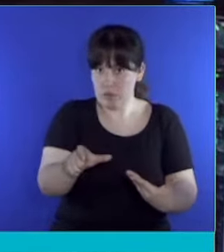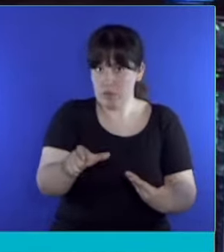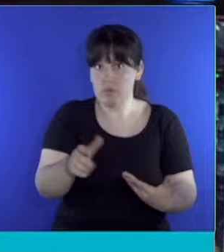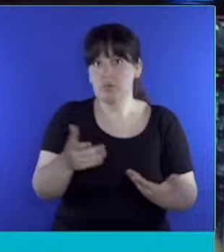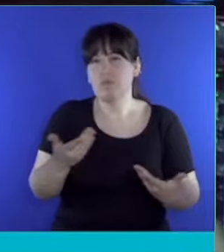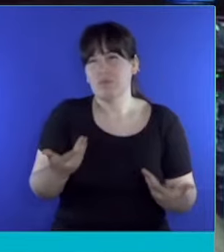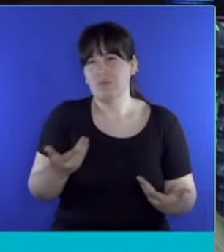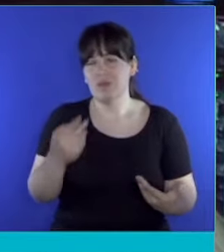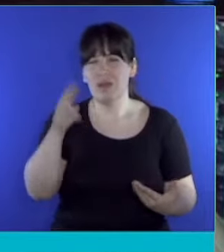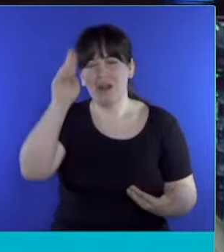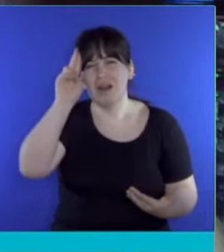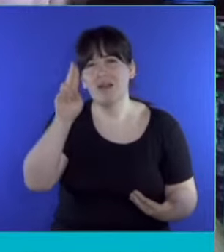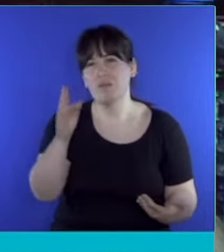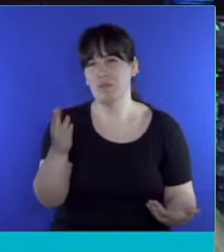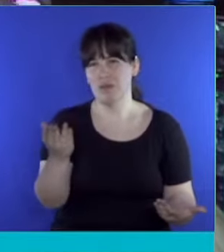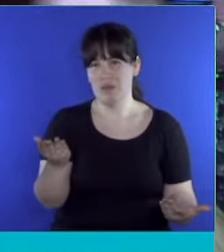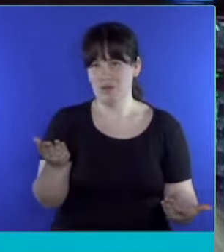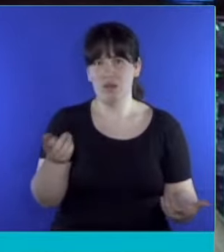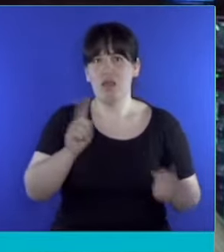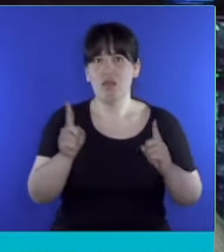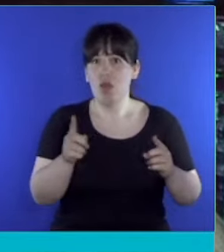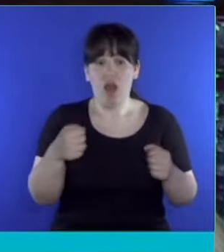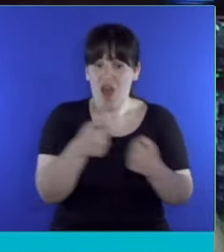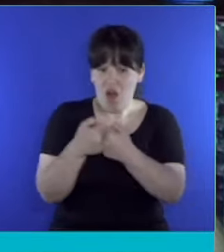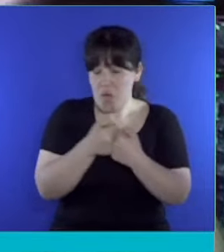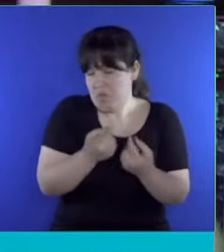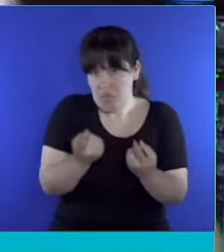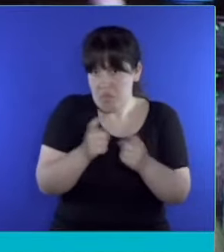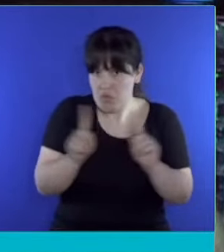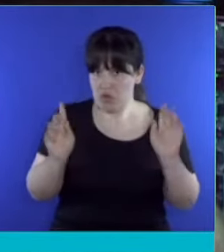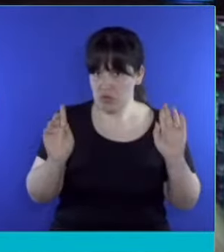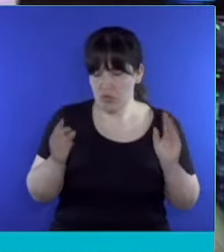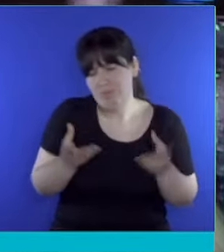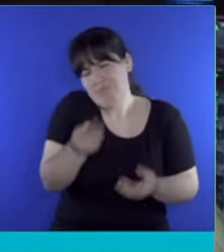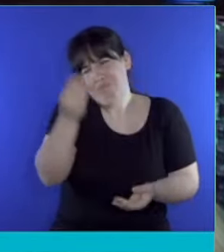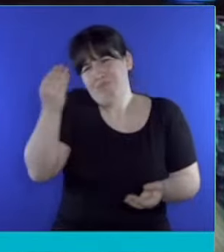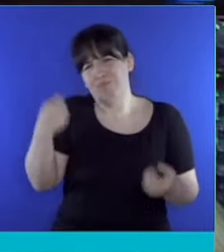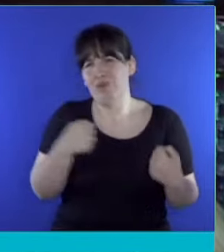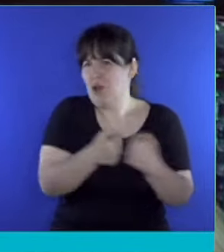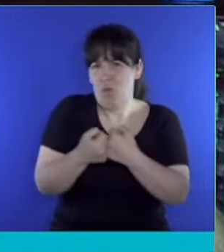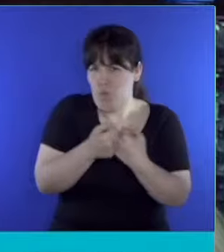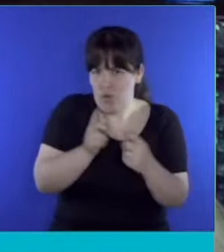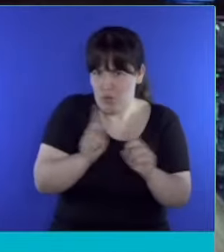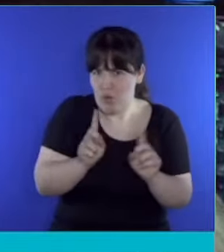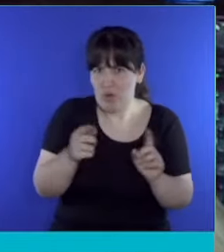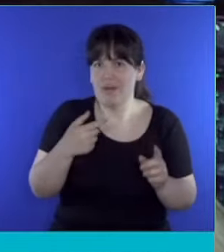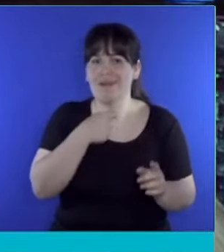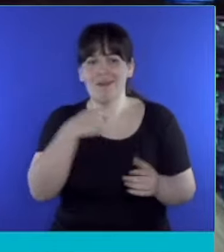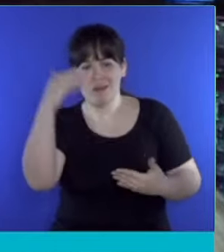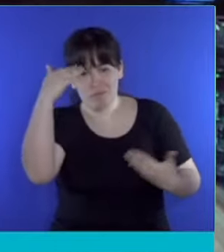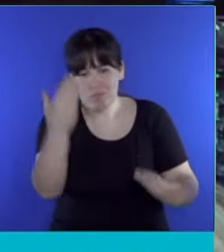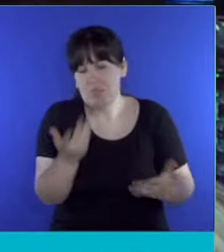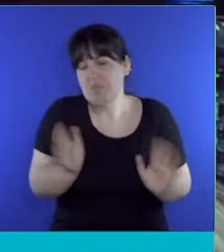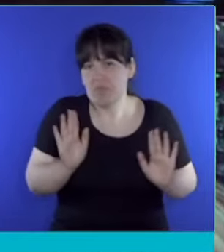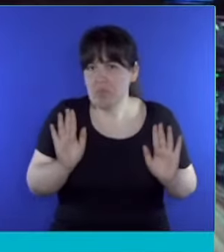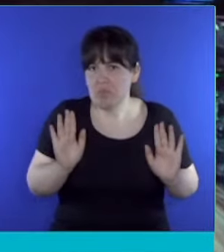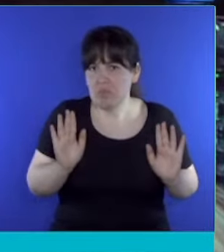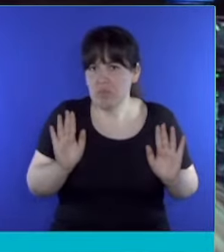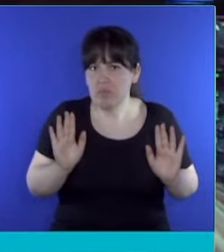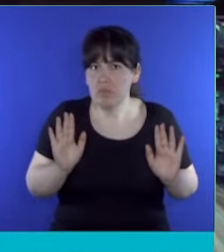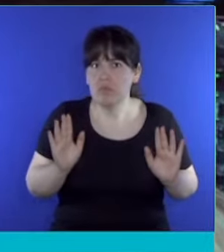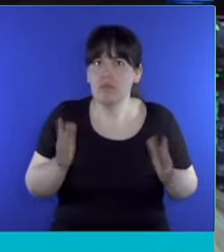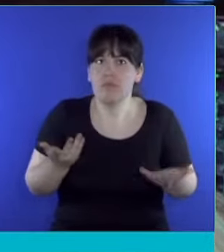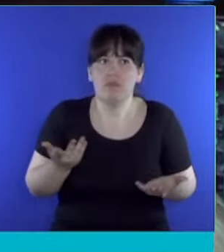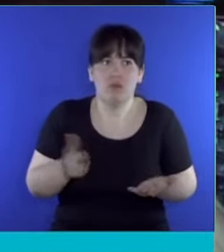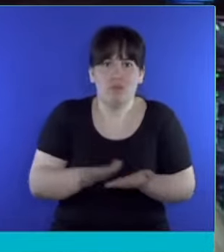mínimamente debemos ser respetuosos, no necesariamente tenemos que estar de acuerdo. Muchas veces no estamos de acuerdo con la persona que alguien quiere homenajear. Pero